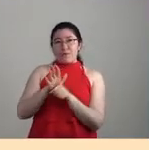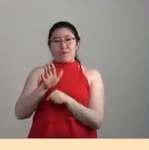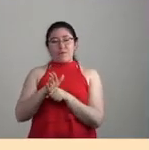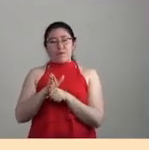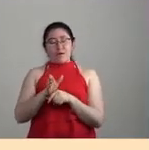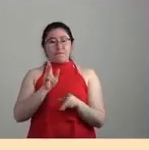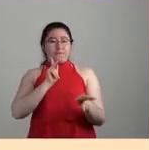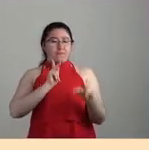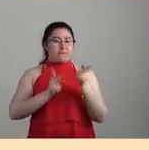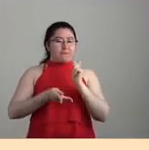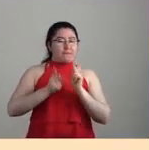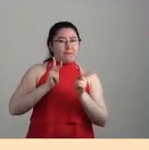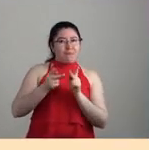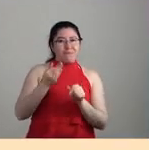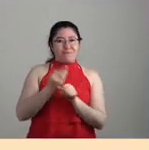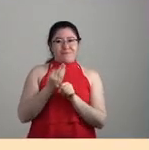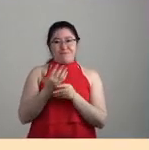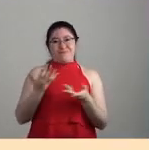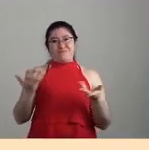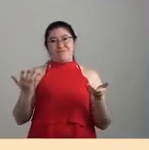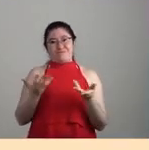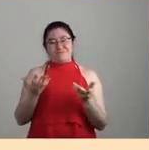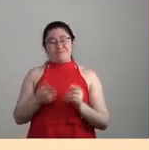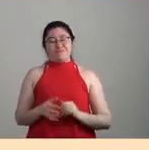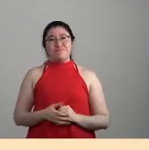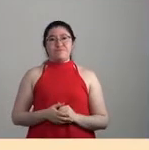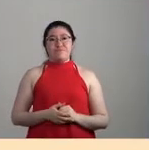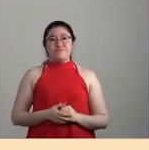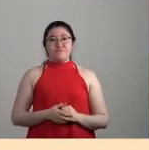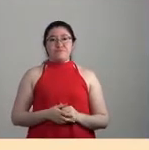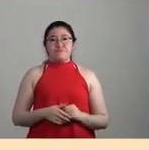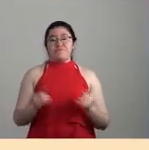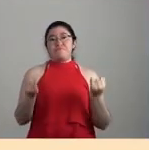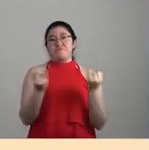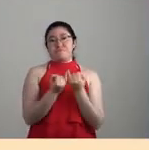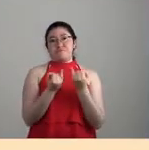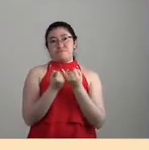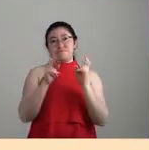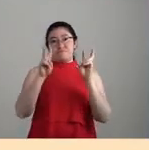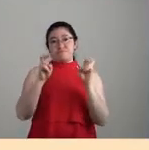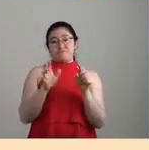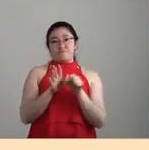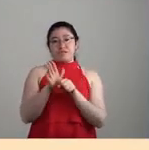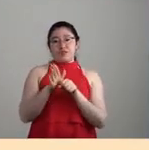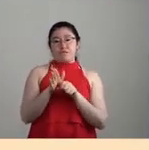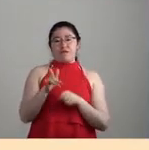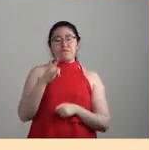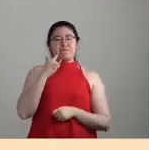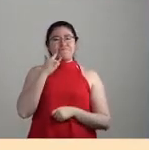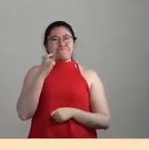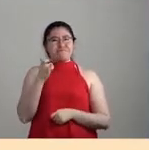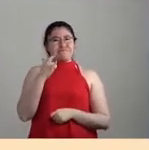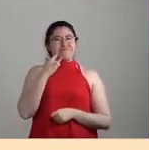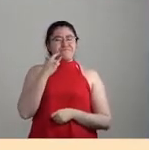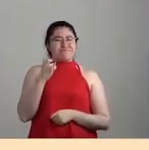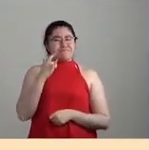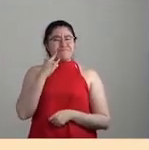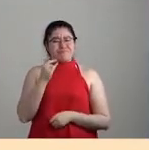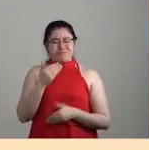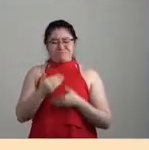conversaciones que se están dando pues hoy mismo, ¿no? El calor también de procesos de lucha y de